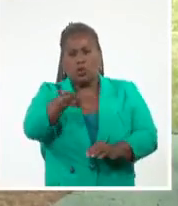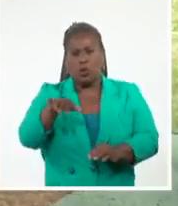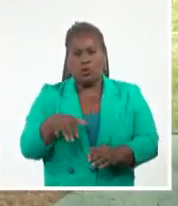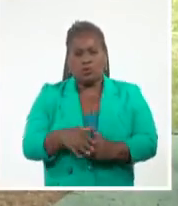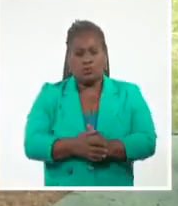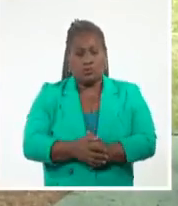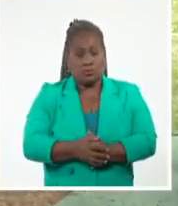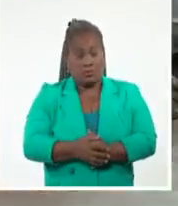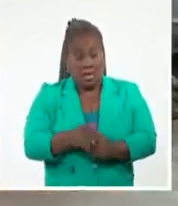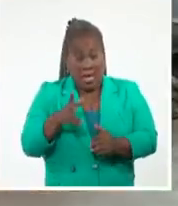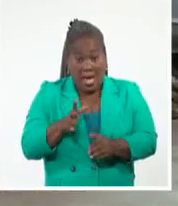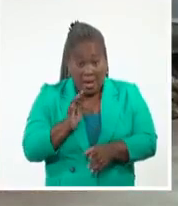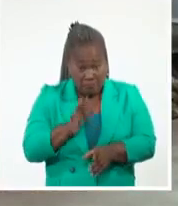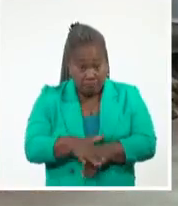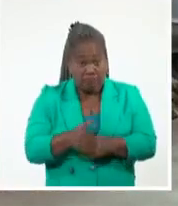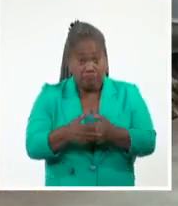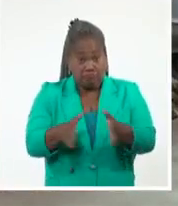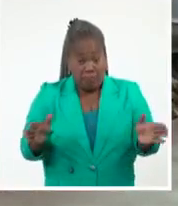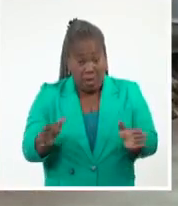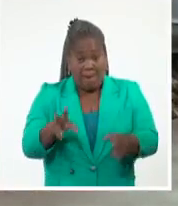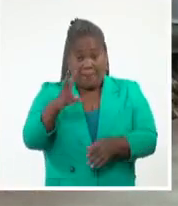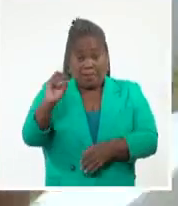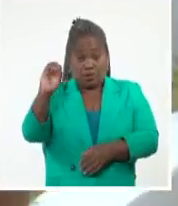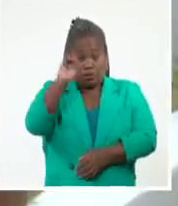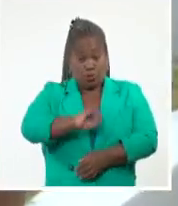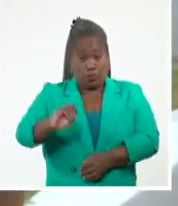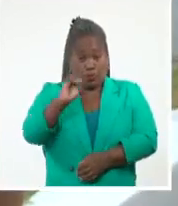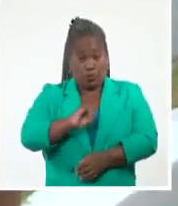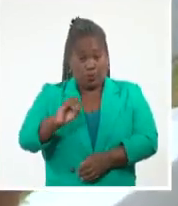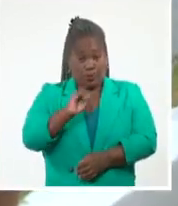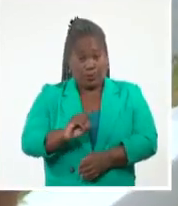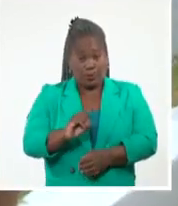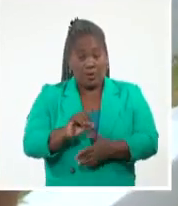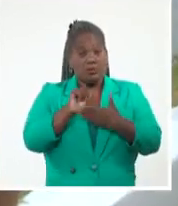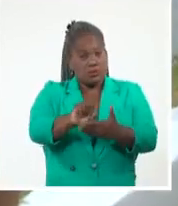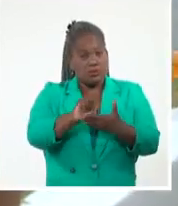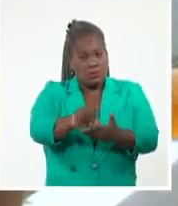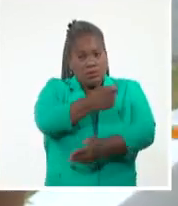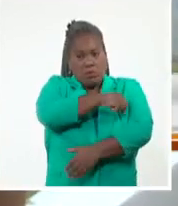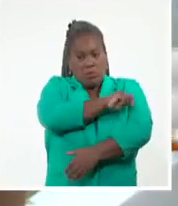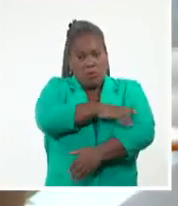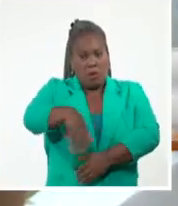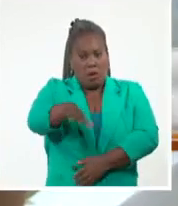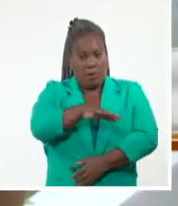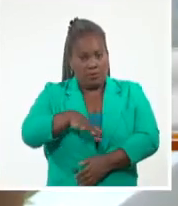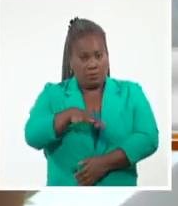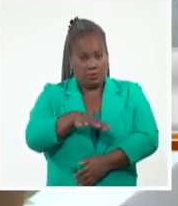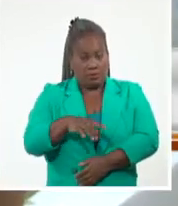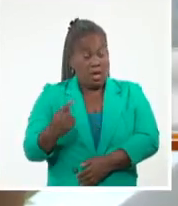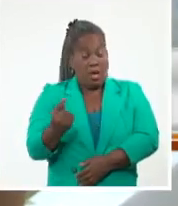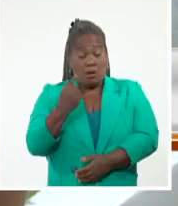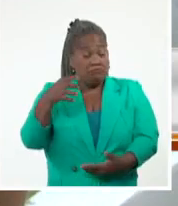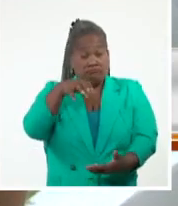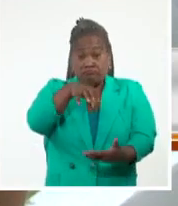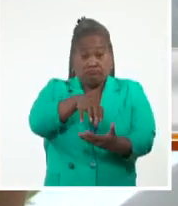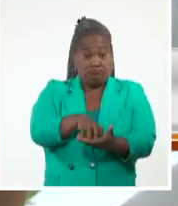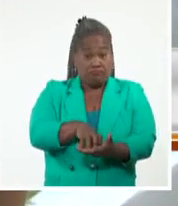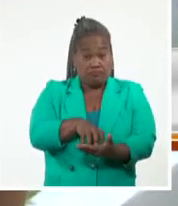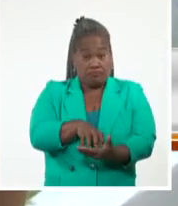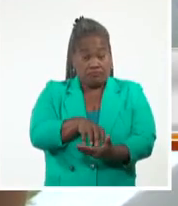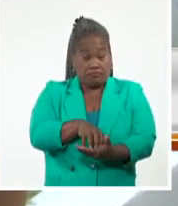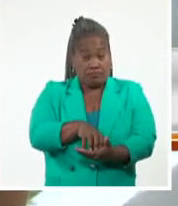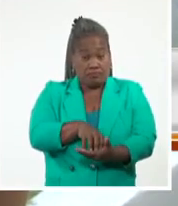Abrimos desde el 20 de octubre, pudimos abrir nuestros servicios a la población. Es el único lugar o un único